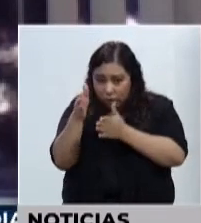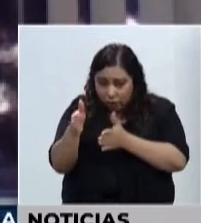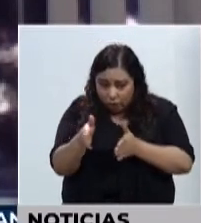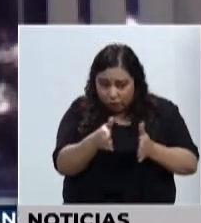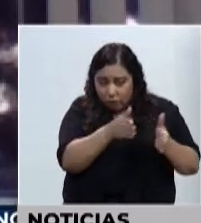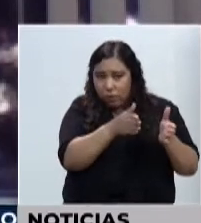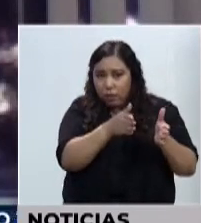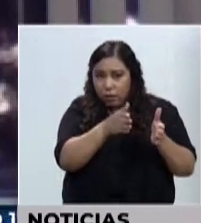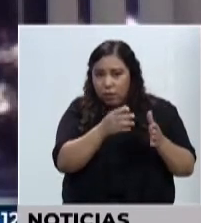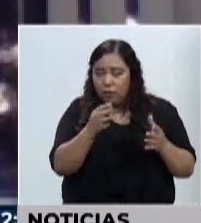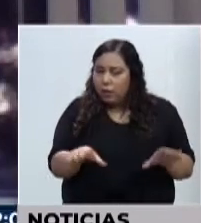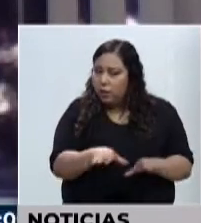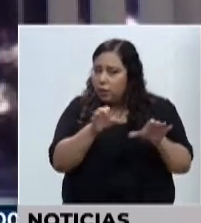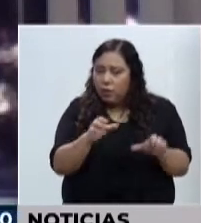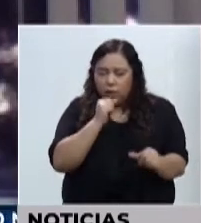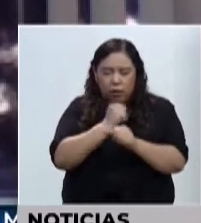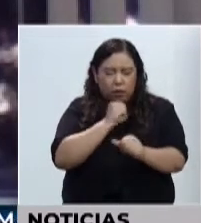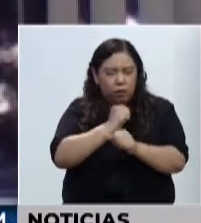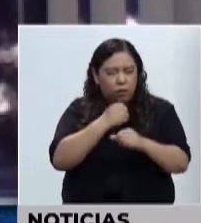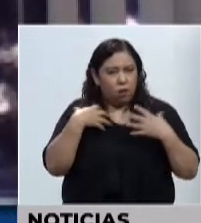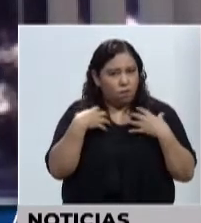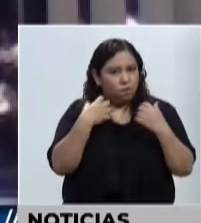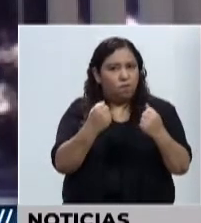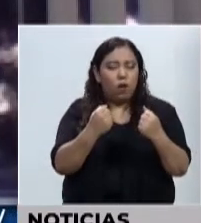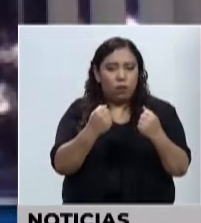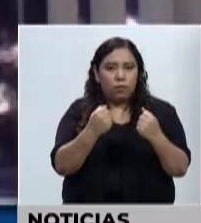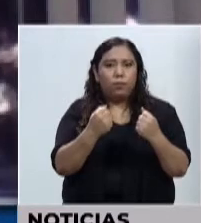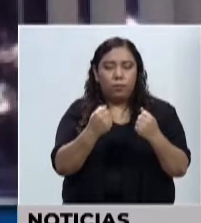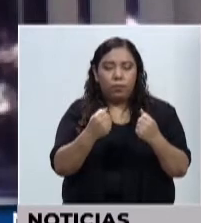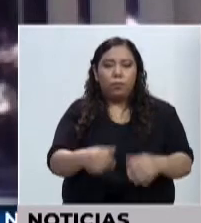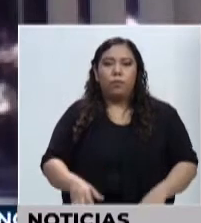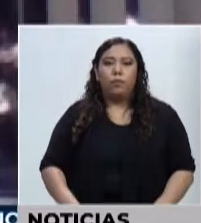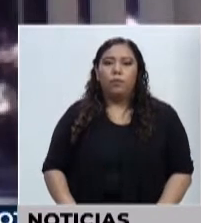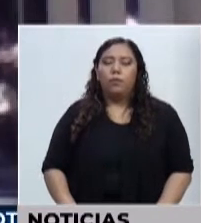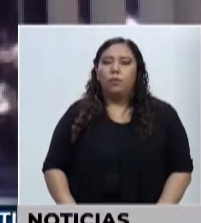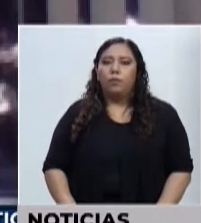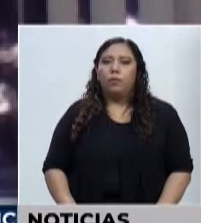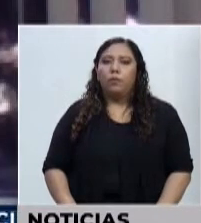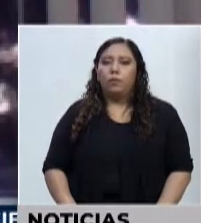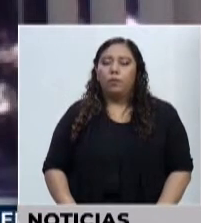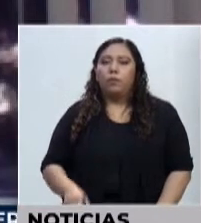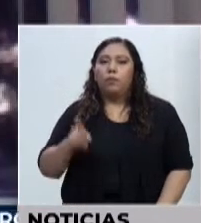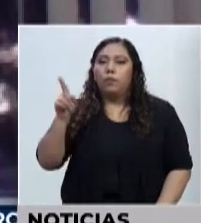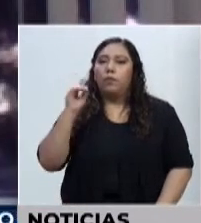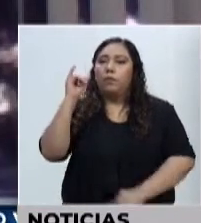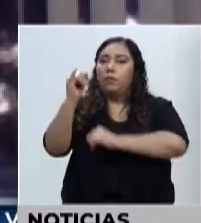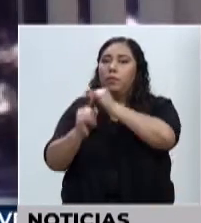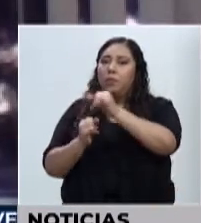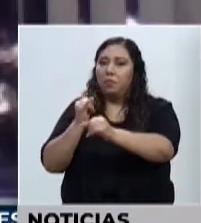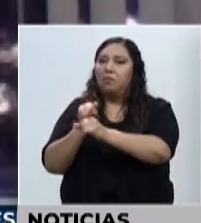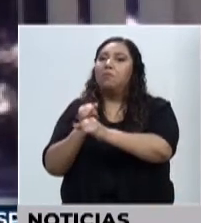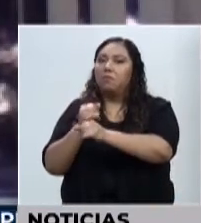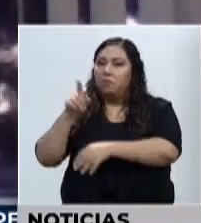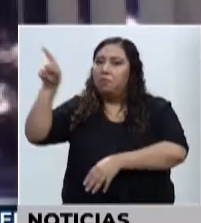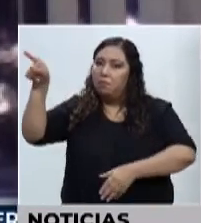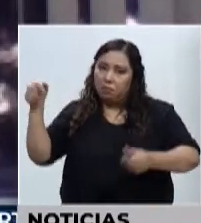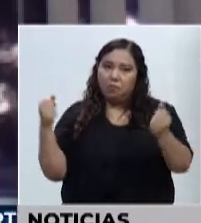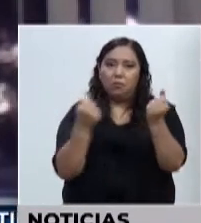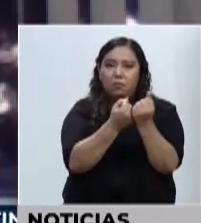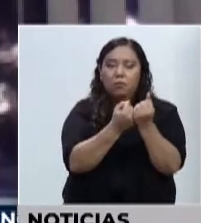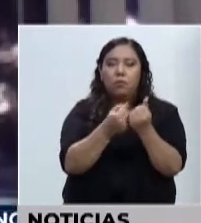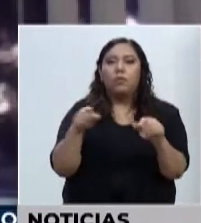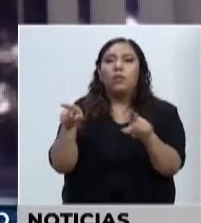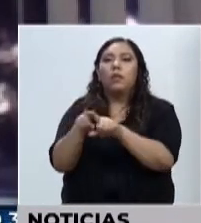agresivo y tan fuerte, que está siendo apoyado en este plan reconstrucción agresivo tan fuerte, sino que también